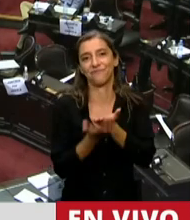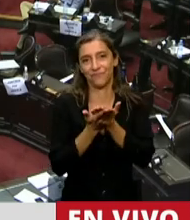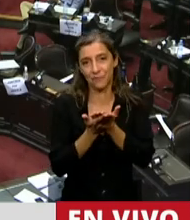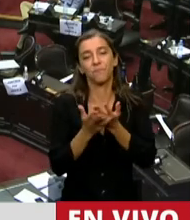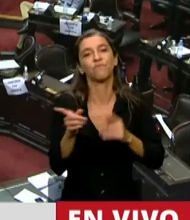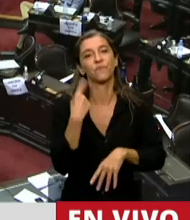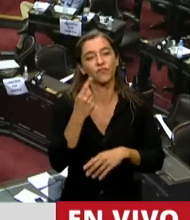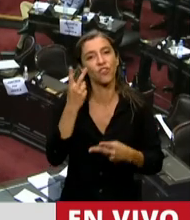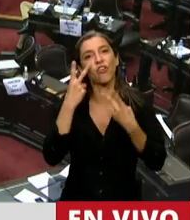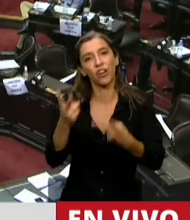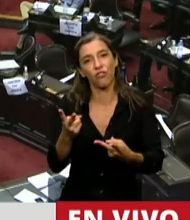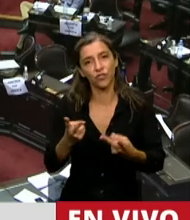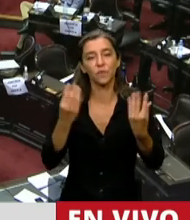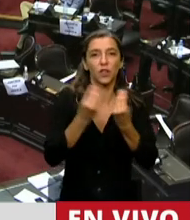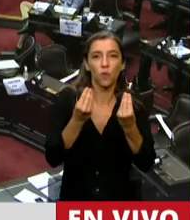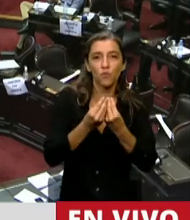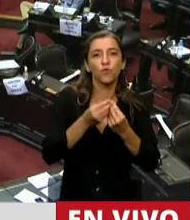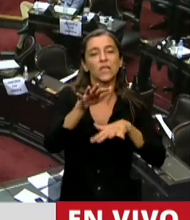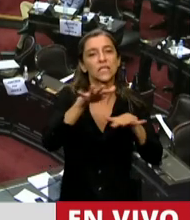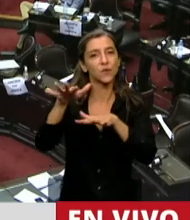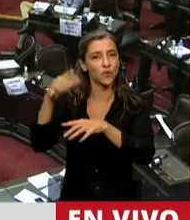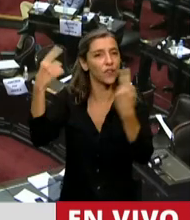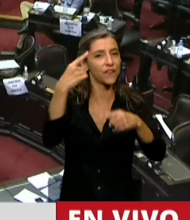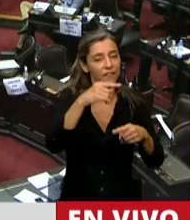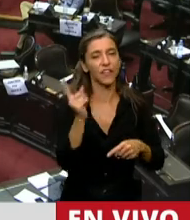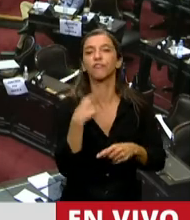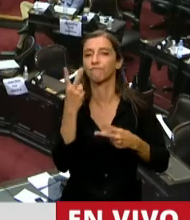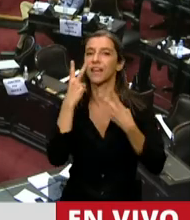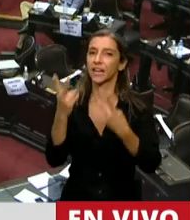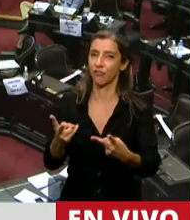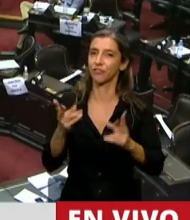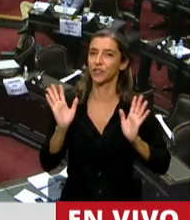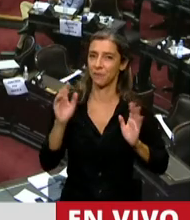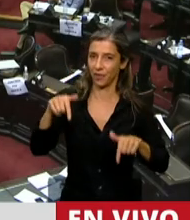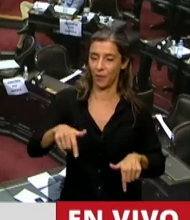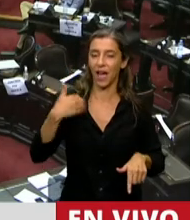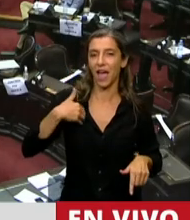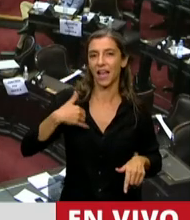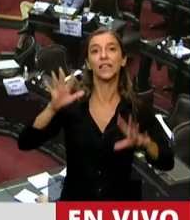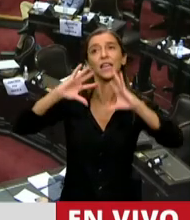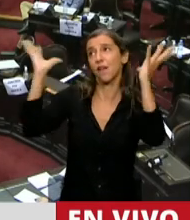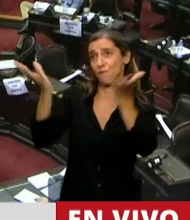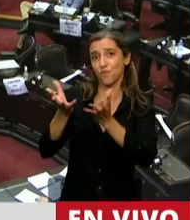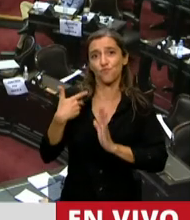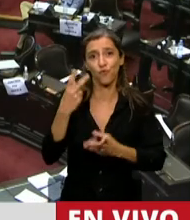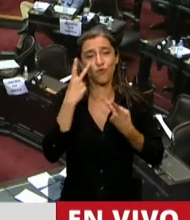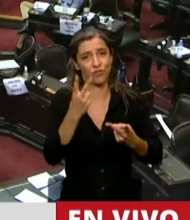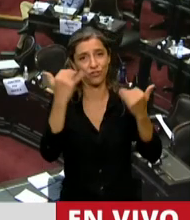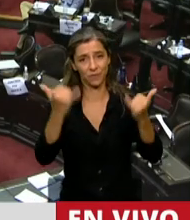reconocido en distintas ocasiones aquí, que se despliegan en la Argentina y en el mundo de una manera